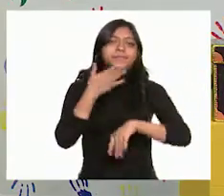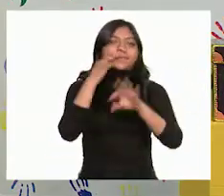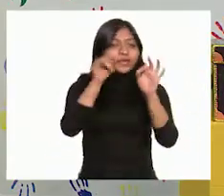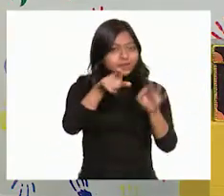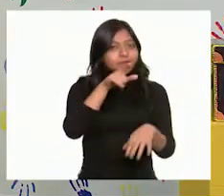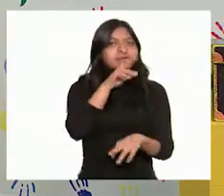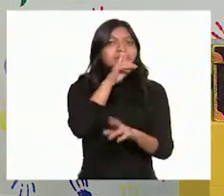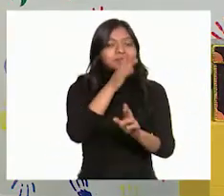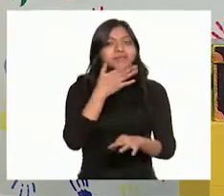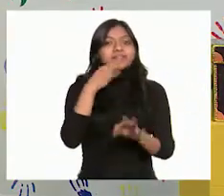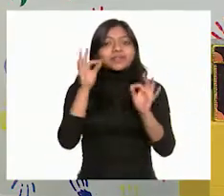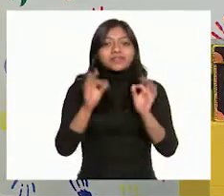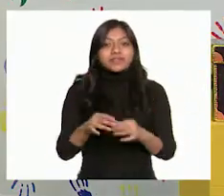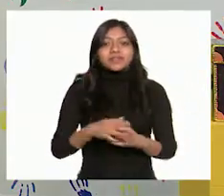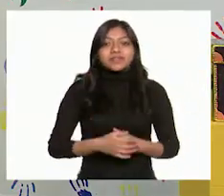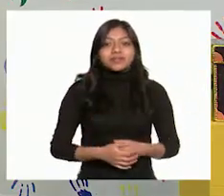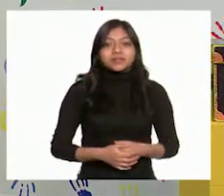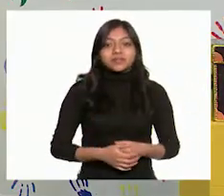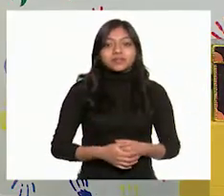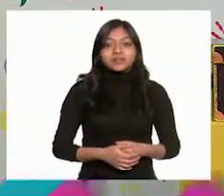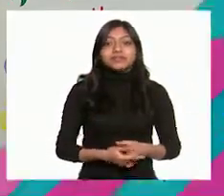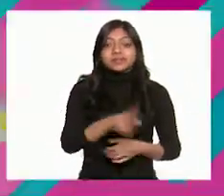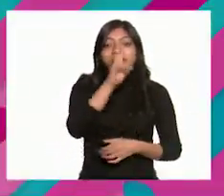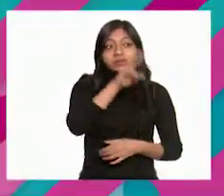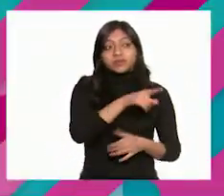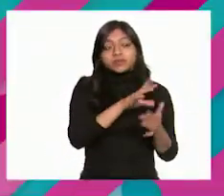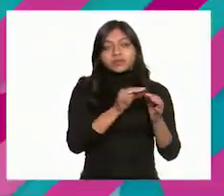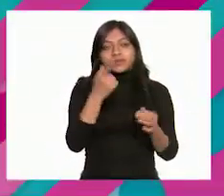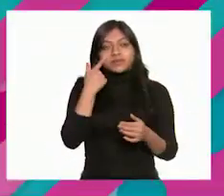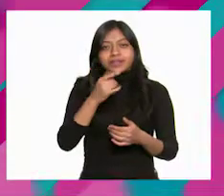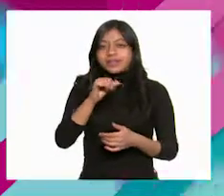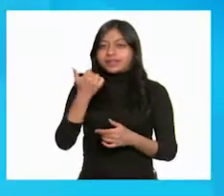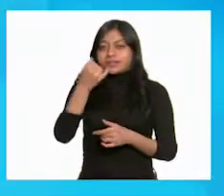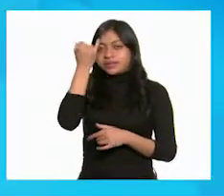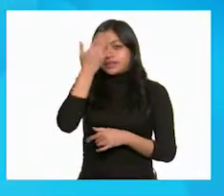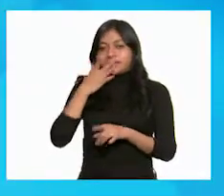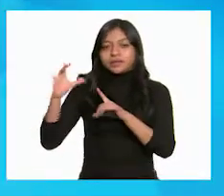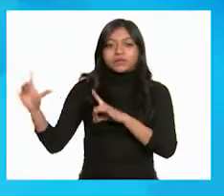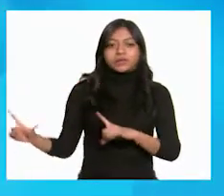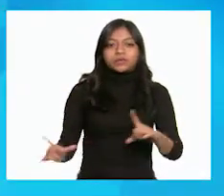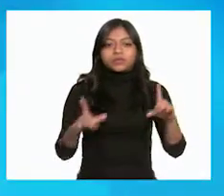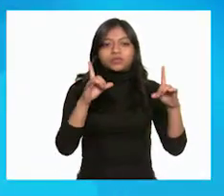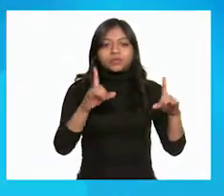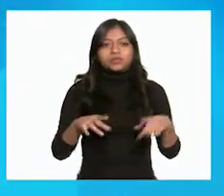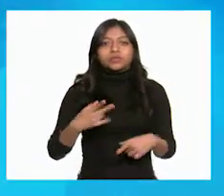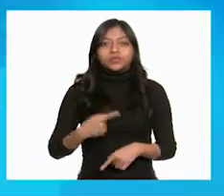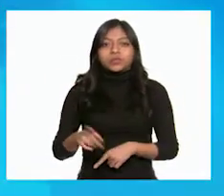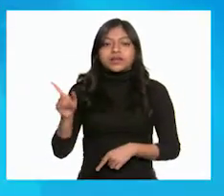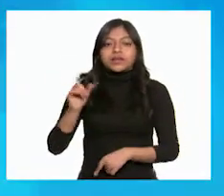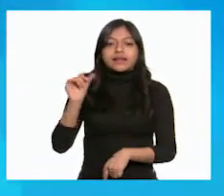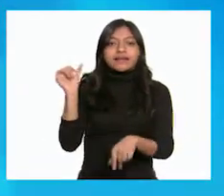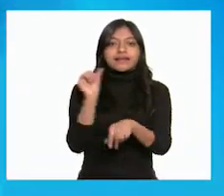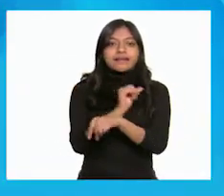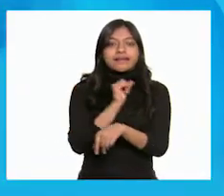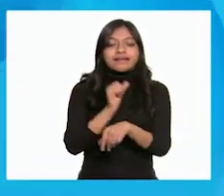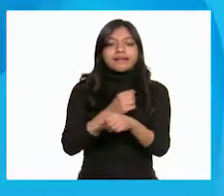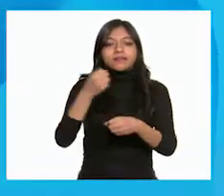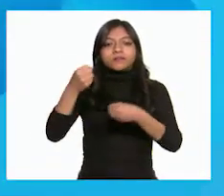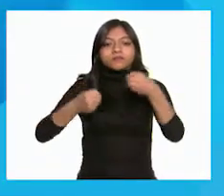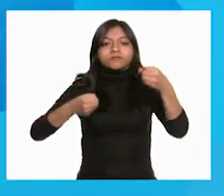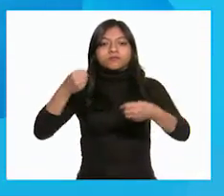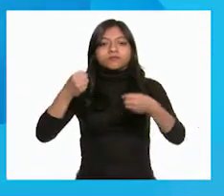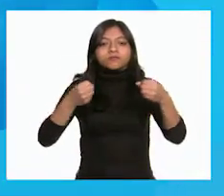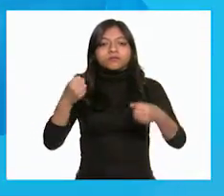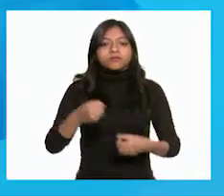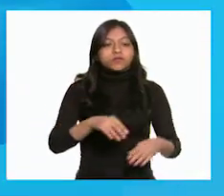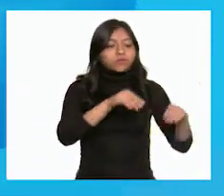Por cierto, todo lo que dices es verdadero. La siguiente imagen es esta persona usando el carro en una distancia muy